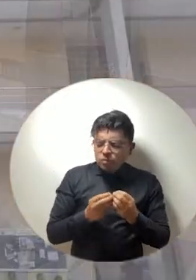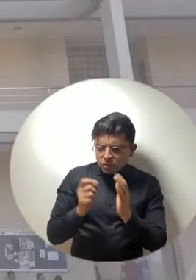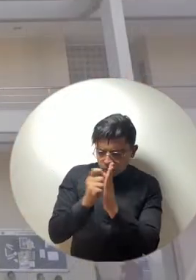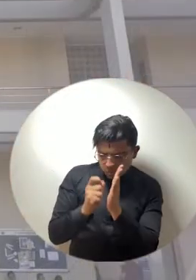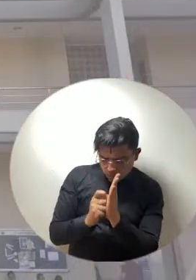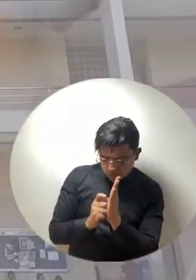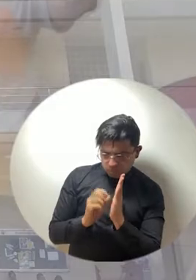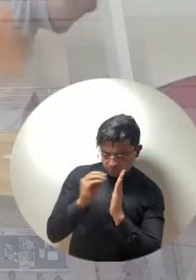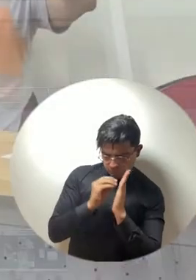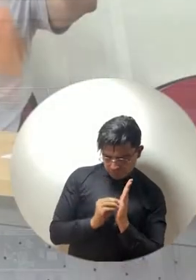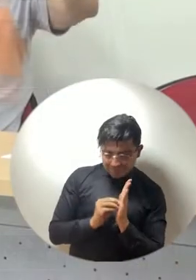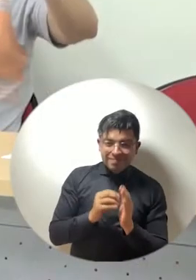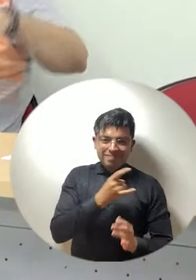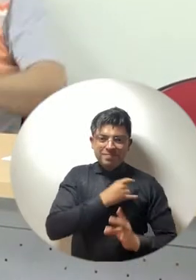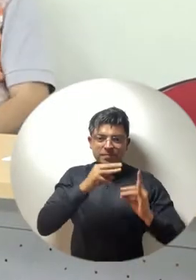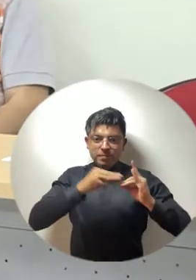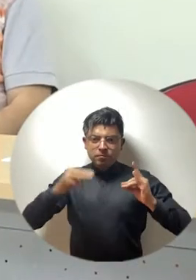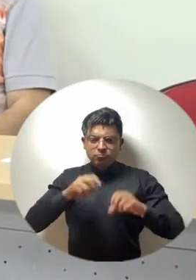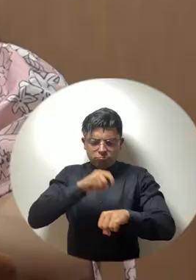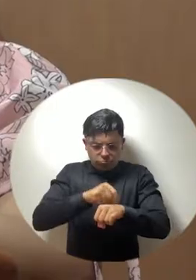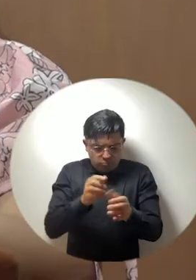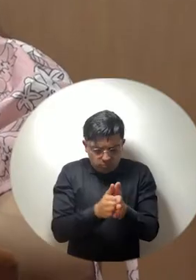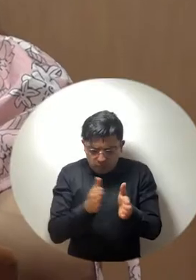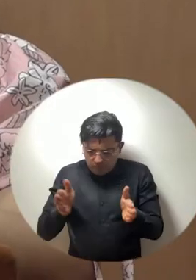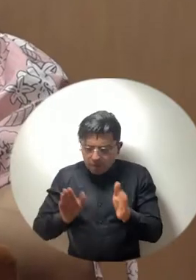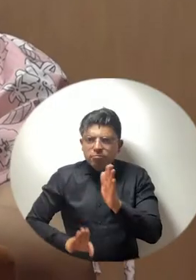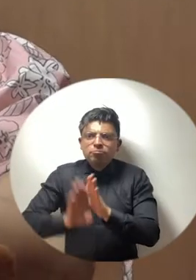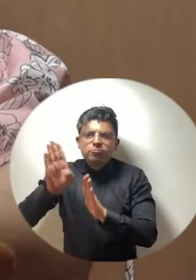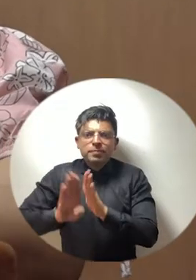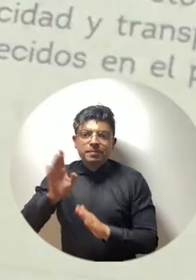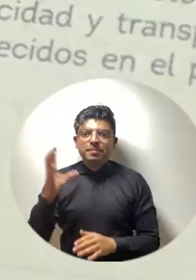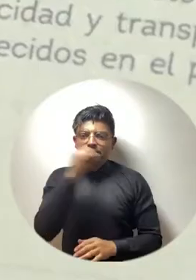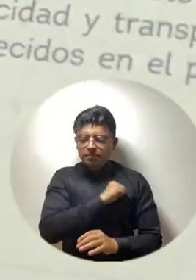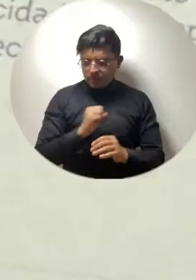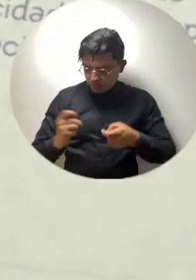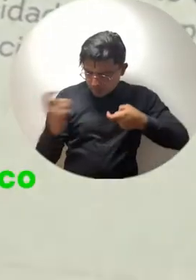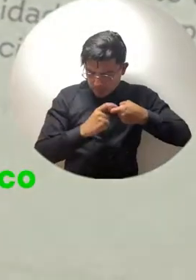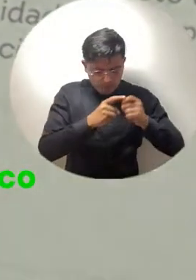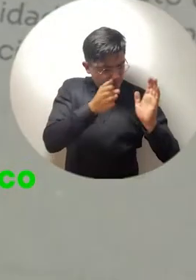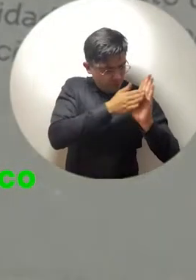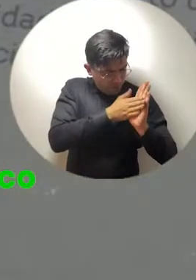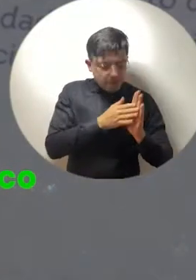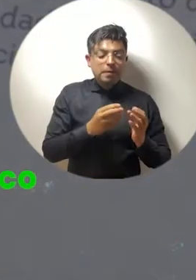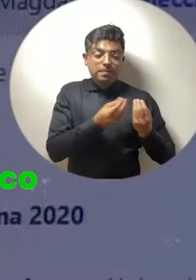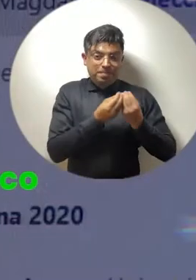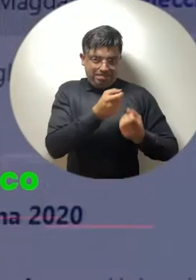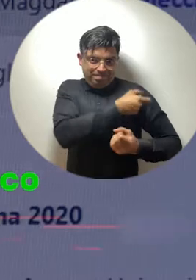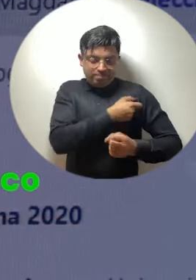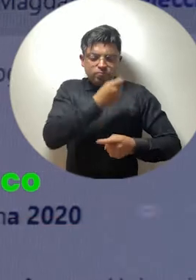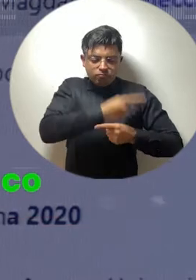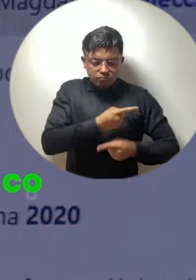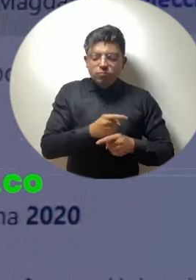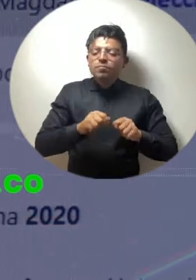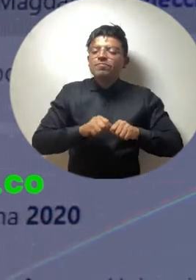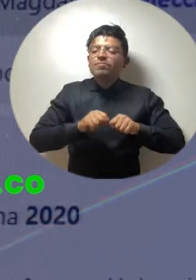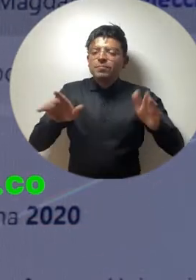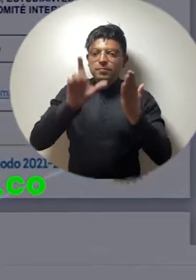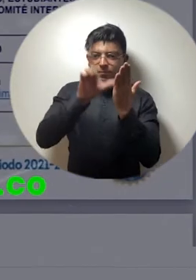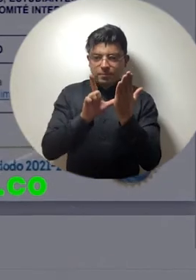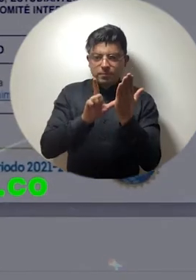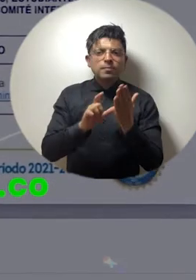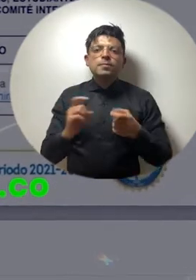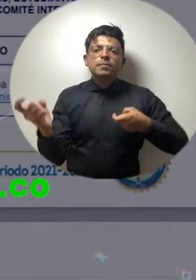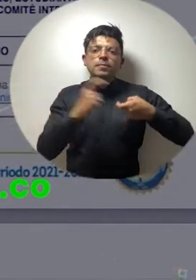Universidad de Magdalena continúa avanzando en sus etapas. Tras la verificación de las inscripciones, el Comité de Garantías publicó el listado de candidatos